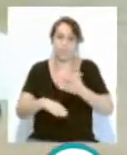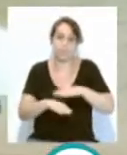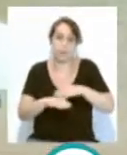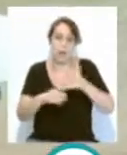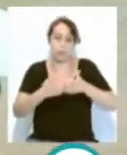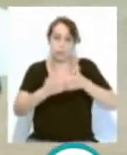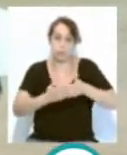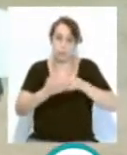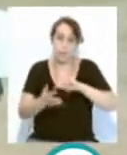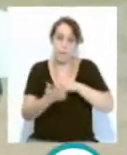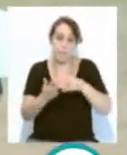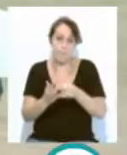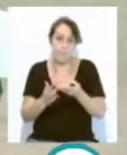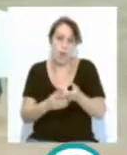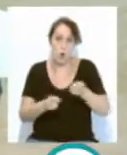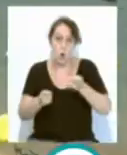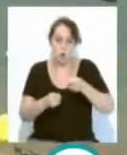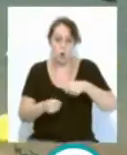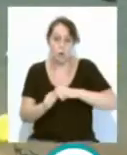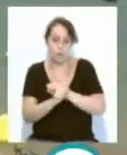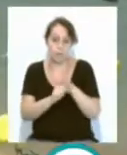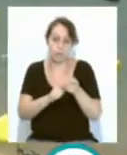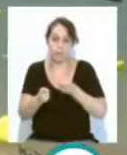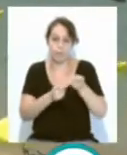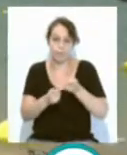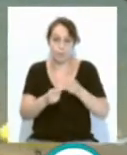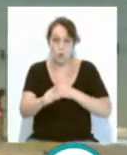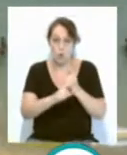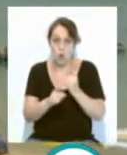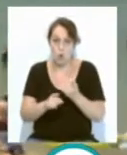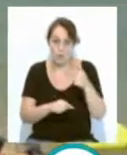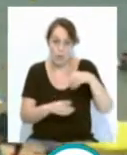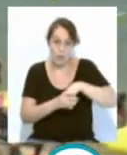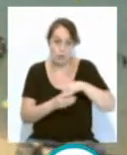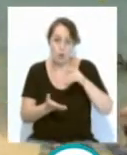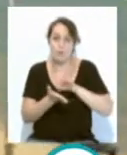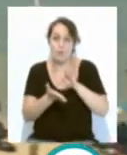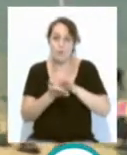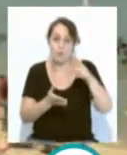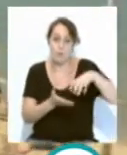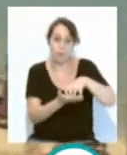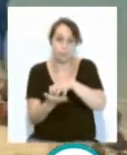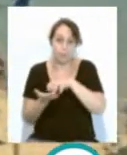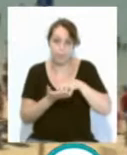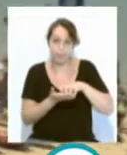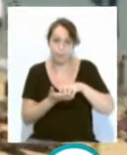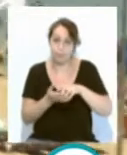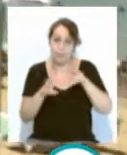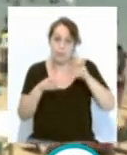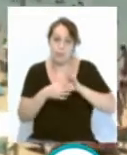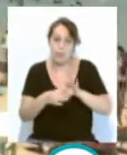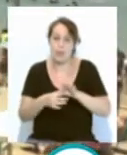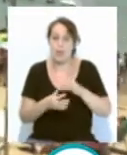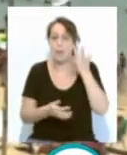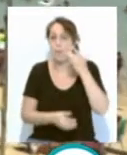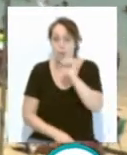funcionamiento del plan de contingencia contra el contagio de COVID-19 en los servicios y los módulos. Los asuntos relativos a la